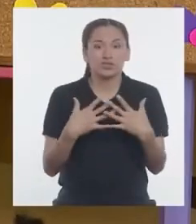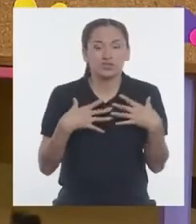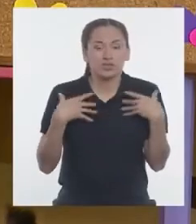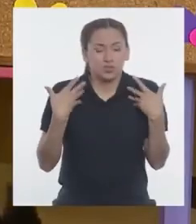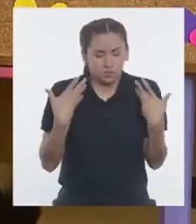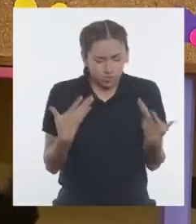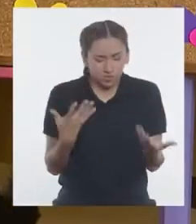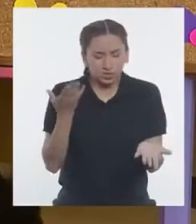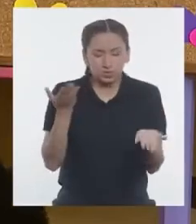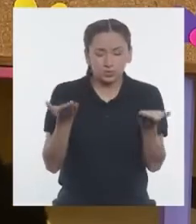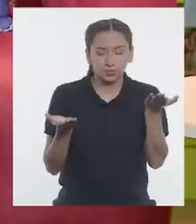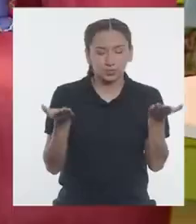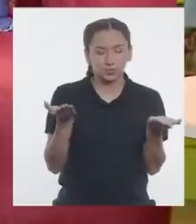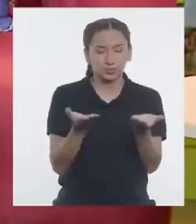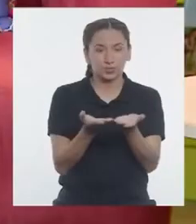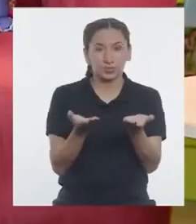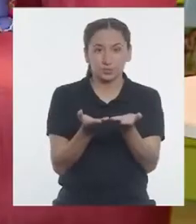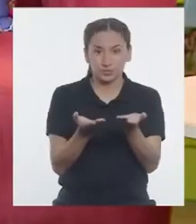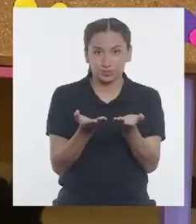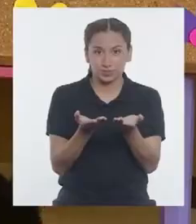lograr el equilibrio.